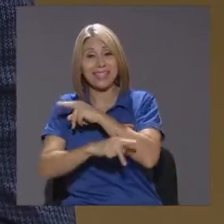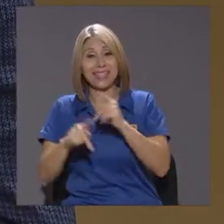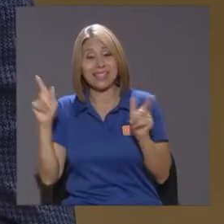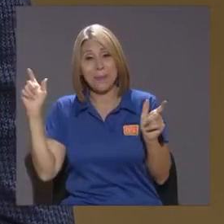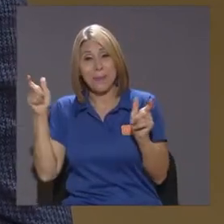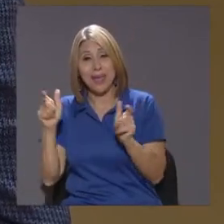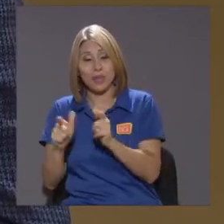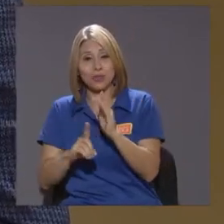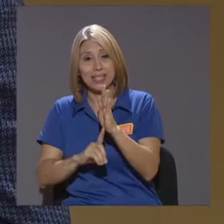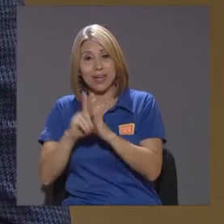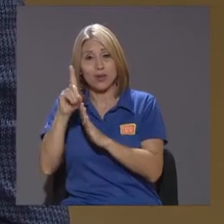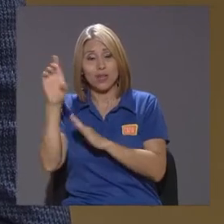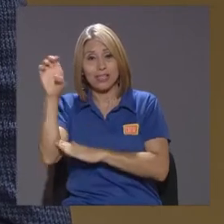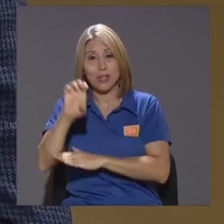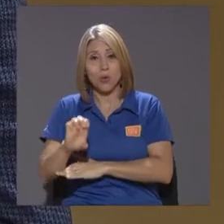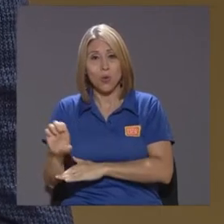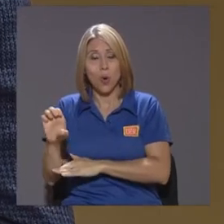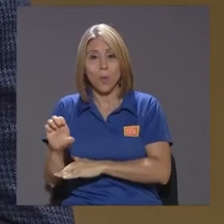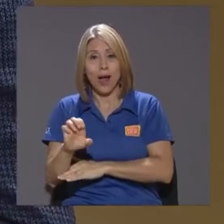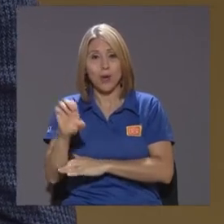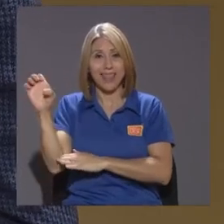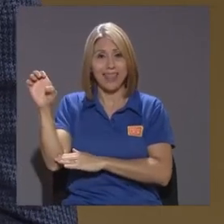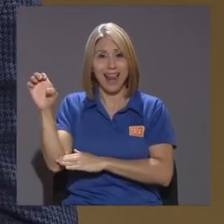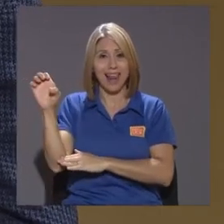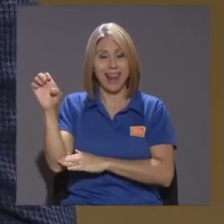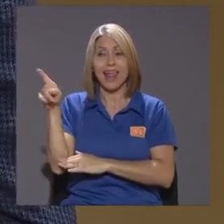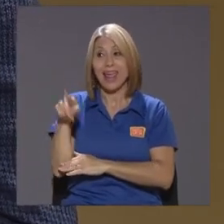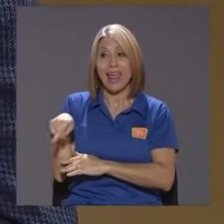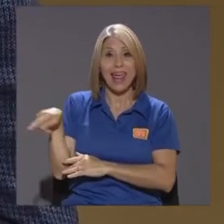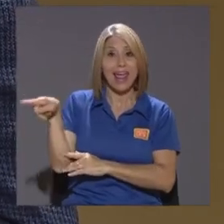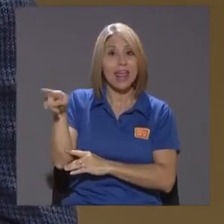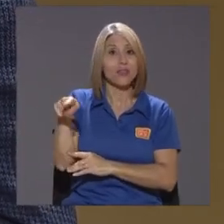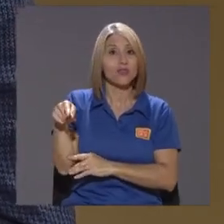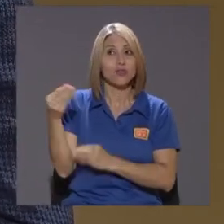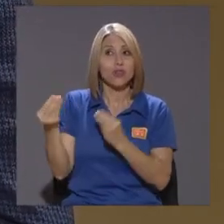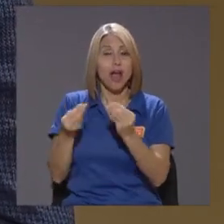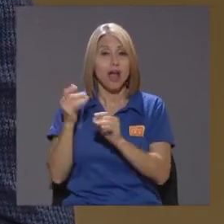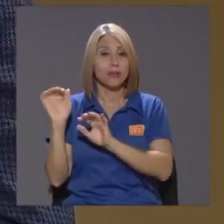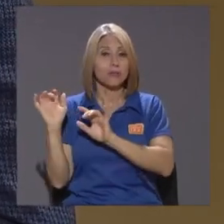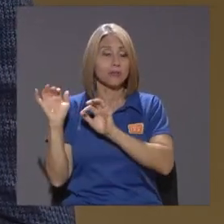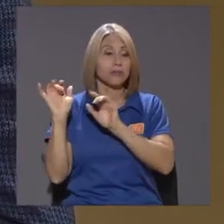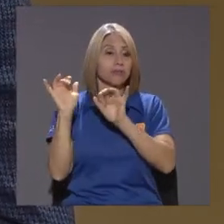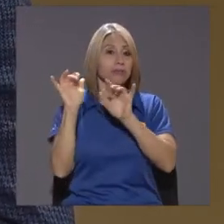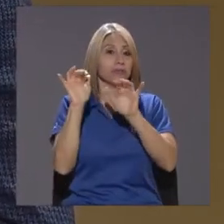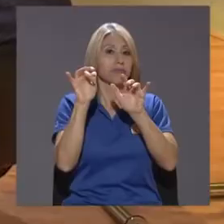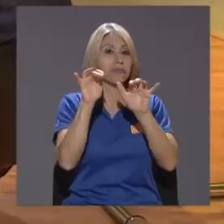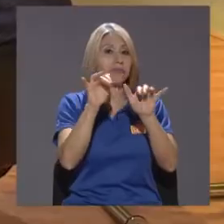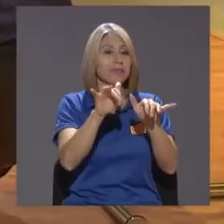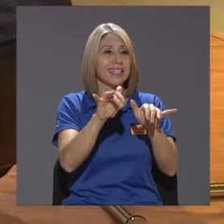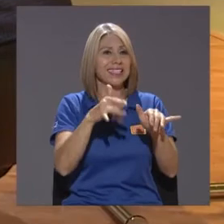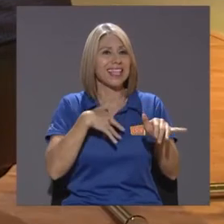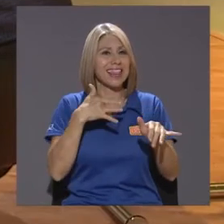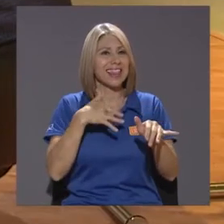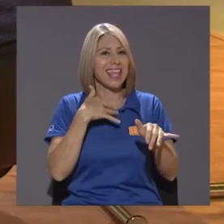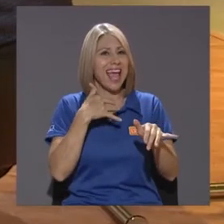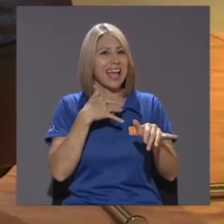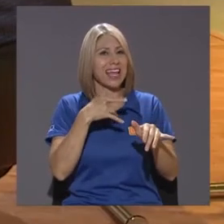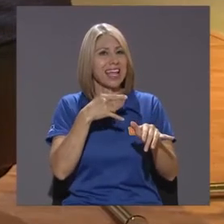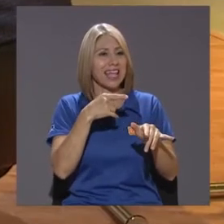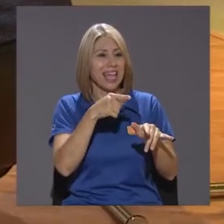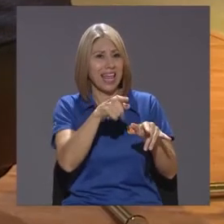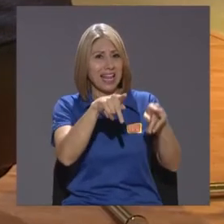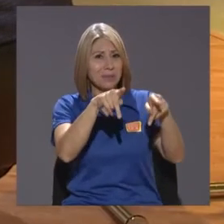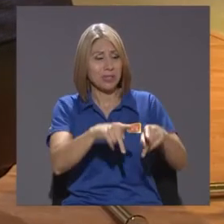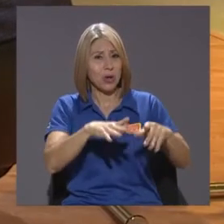Causara La percepción Dentro de los Ciudadanos británicos De que estaban Siendo desplazados Por migrantes Y eso